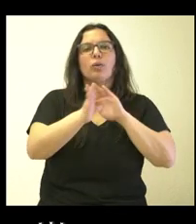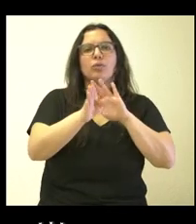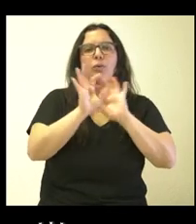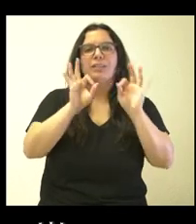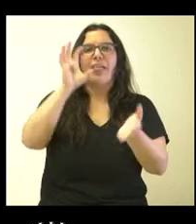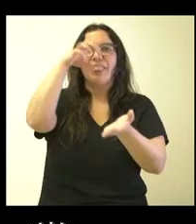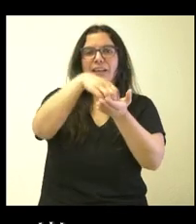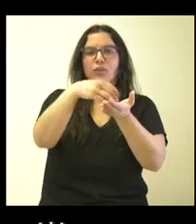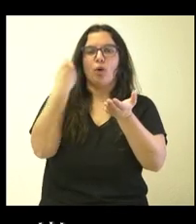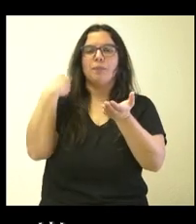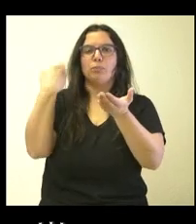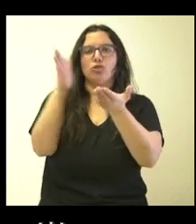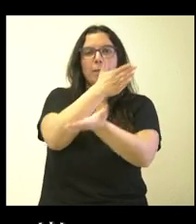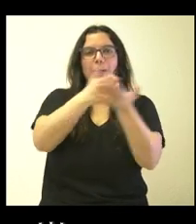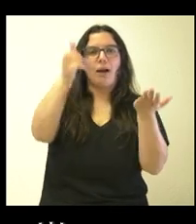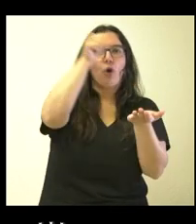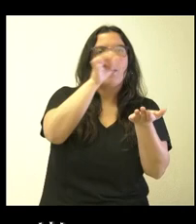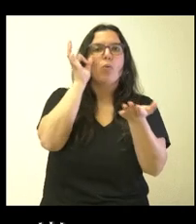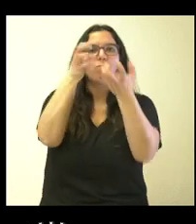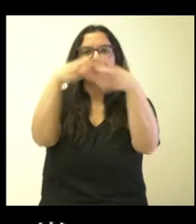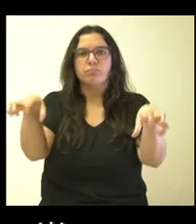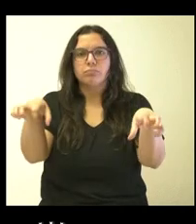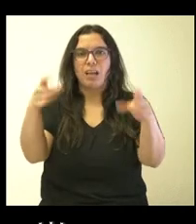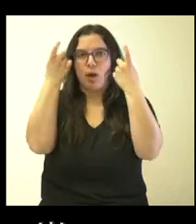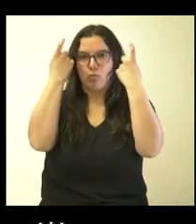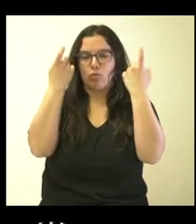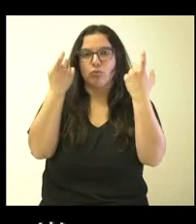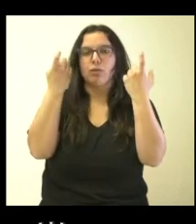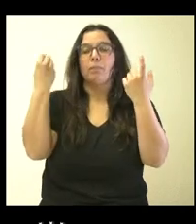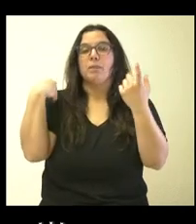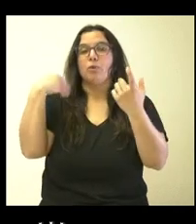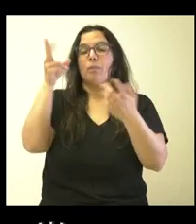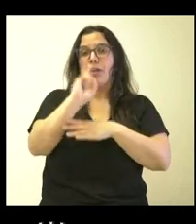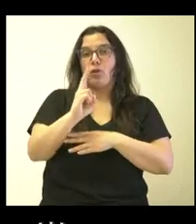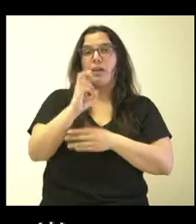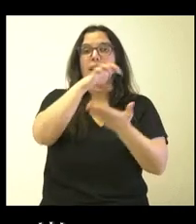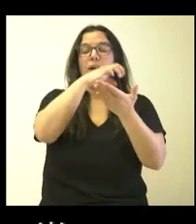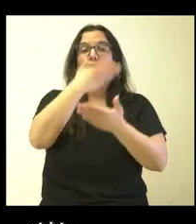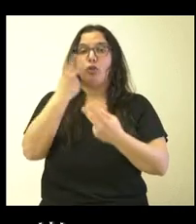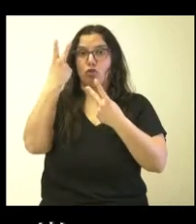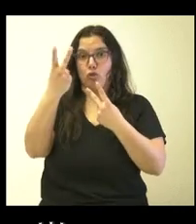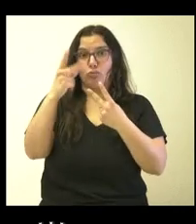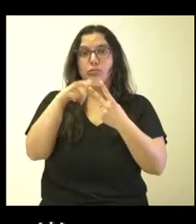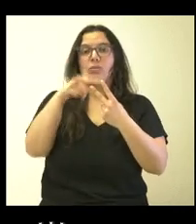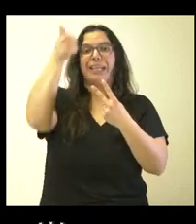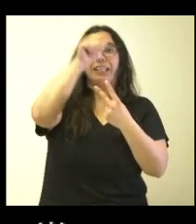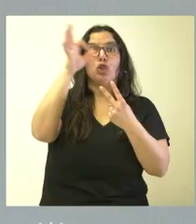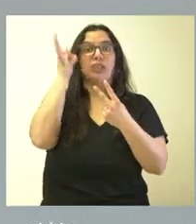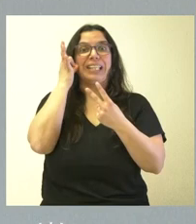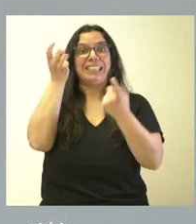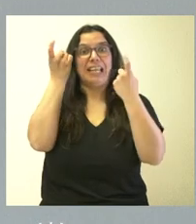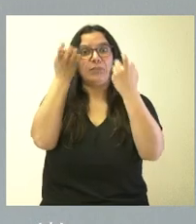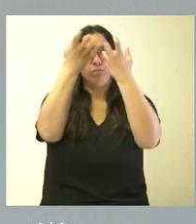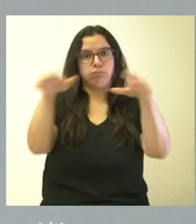se agregan a los alumnos. En el caso de Valladolid tenemos al Colegio Pino Alvar y al Colegio Peñalba. Pues la